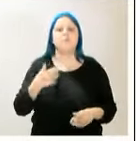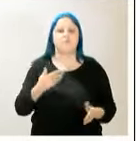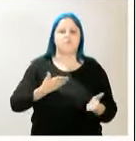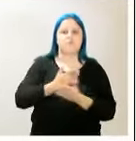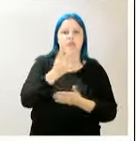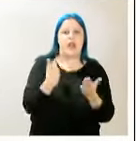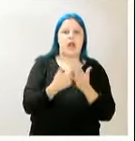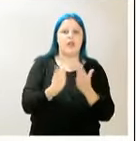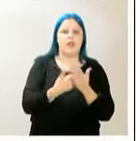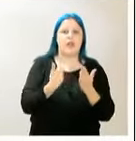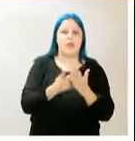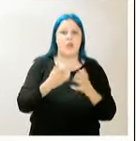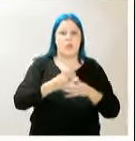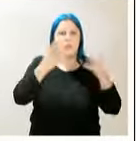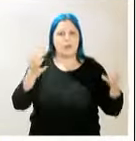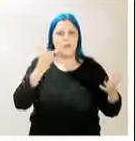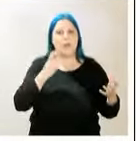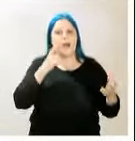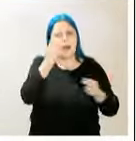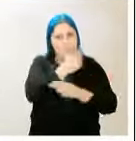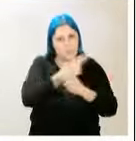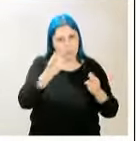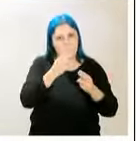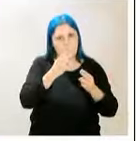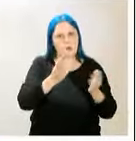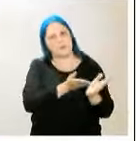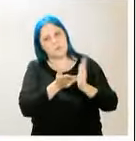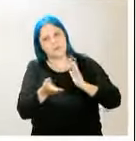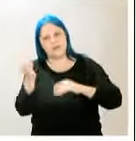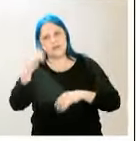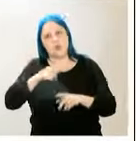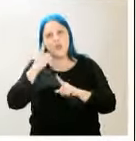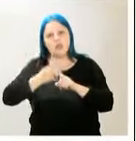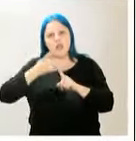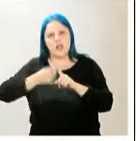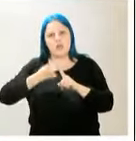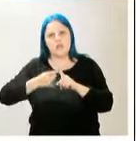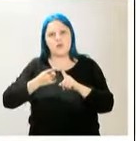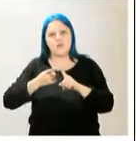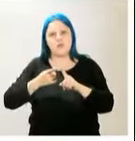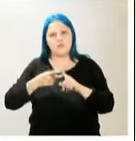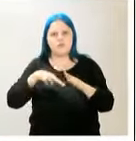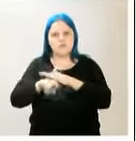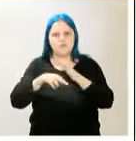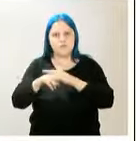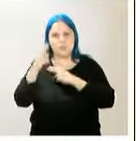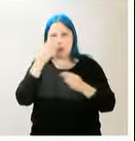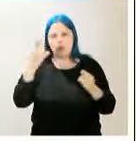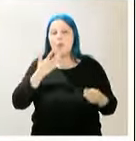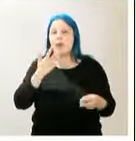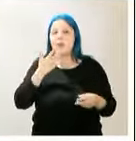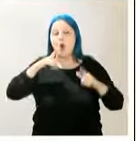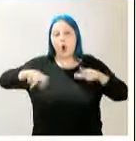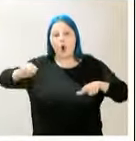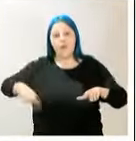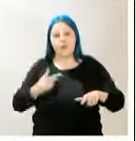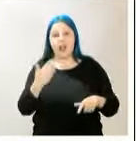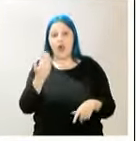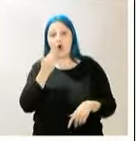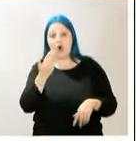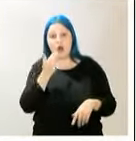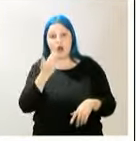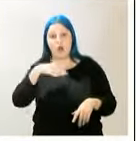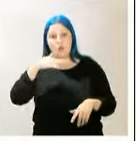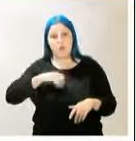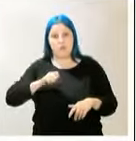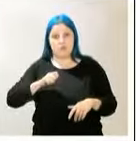esa banca pública y, por otro lado, utilizando un recurso público como son las oficinas de correos, que afortunadamente siguen cubriendo la totalidad del territorio